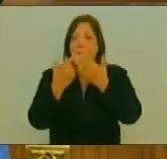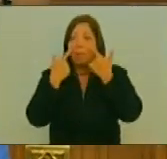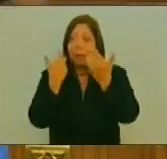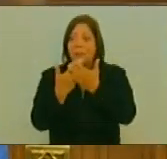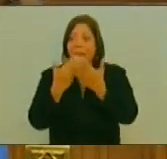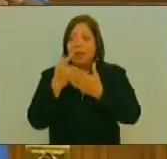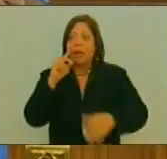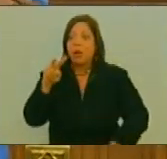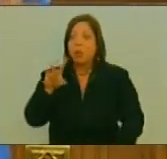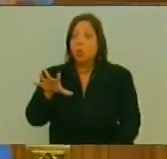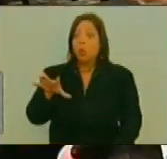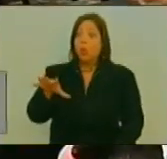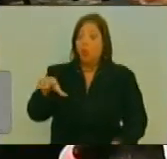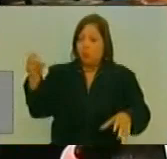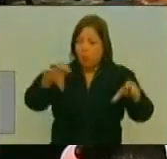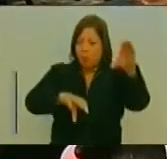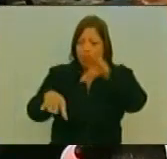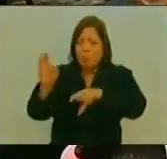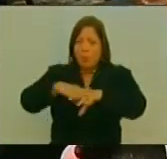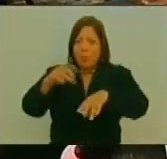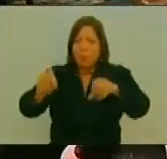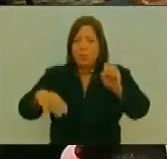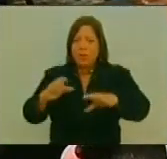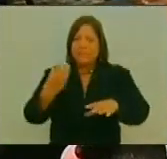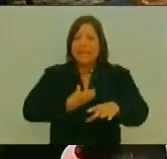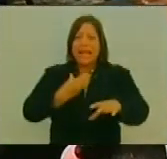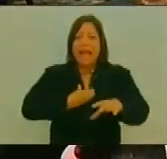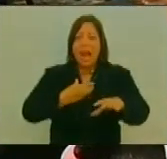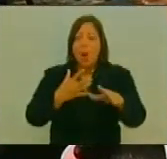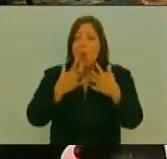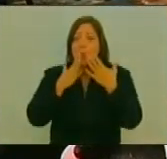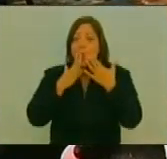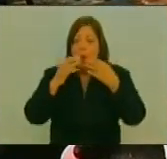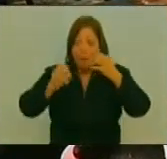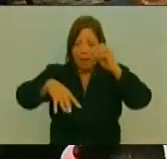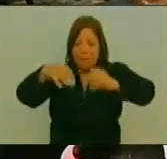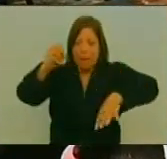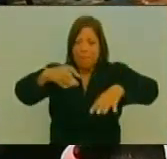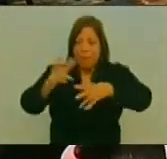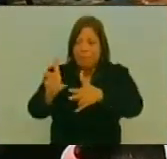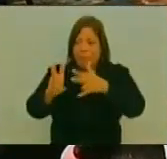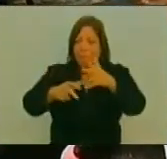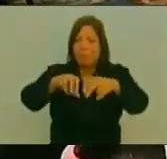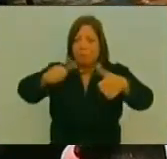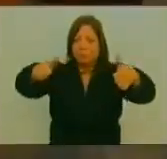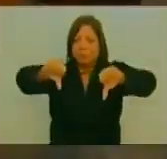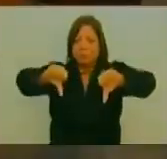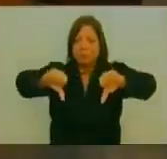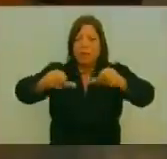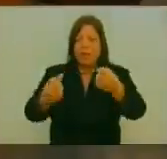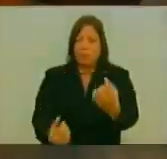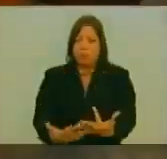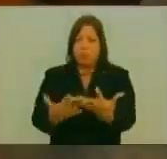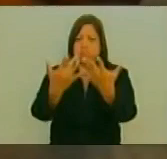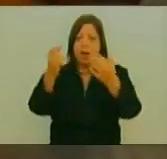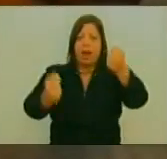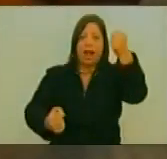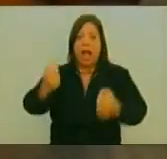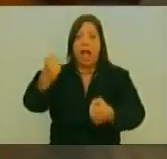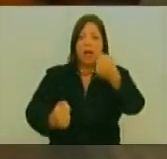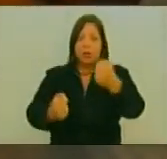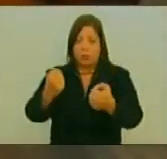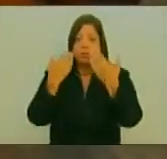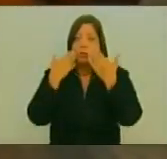Cuando ellos Vieron los escombros Cuando vieron Todavía Cauchos incendiados En la ruta Porque